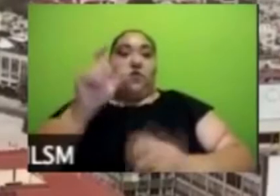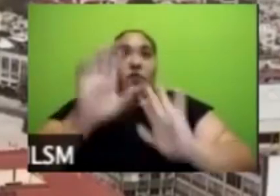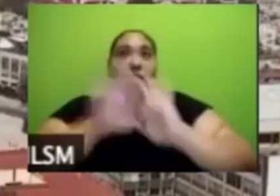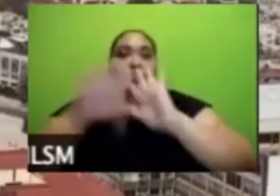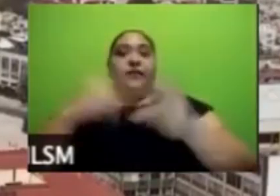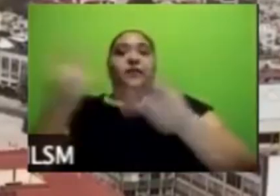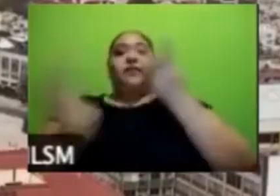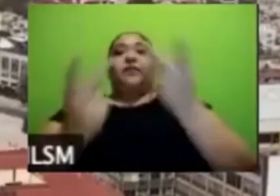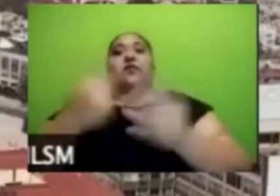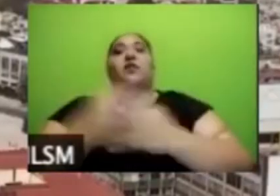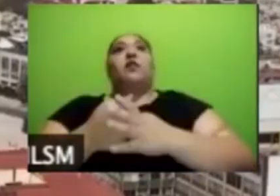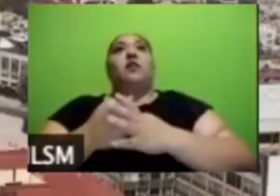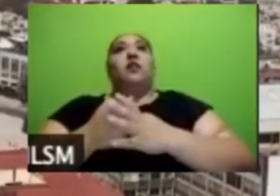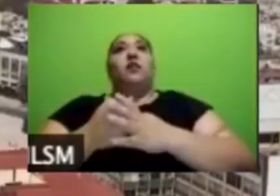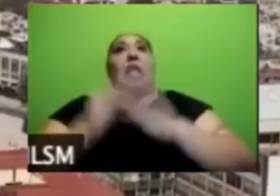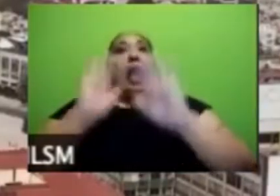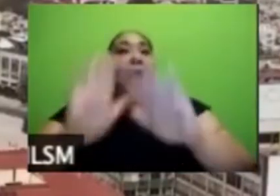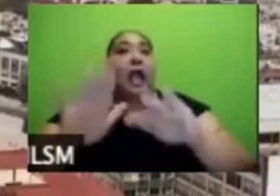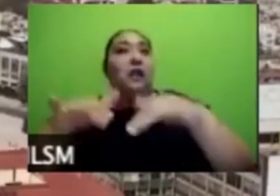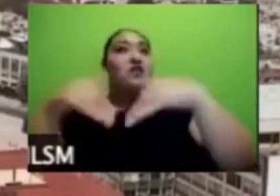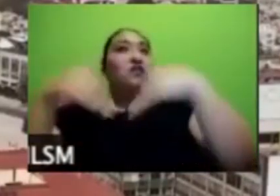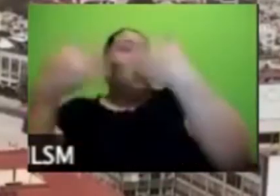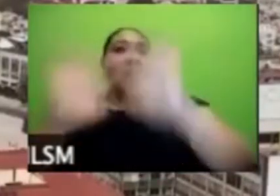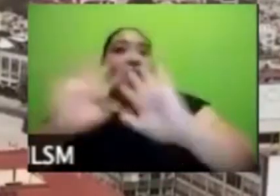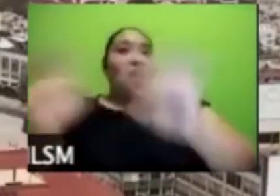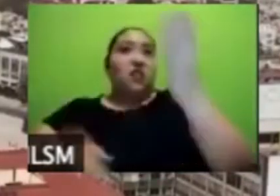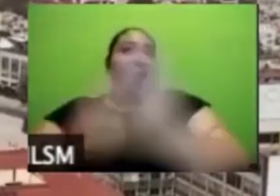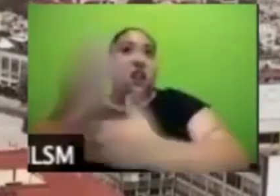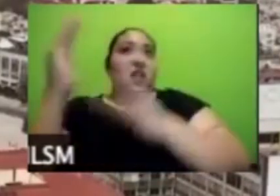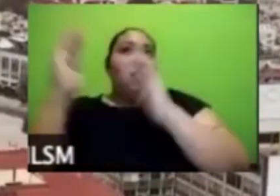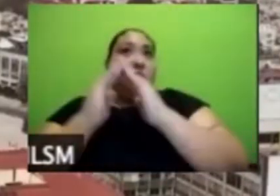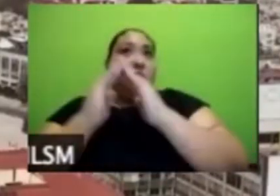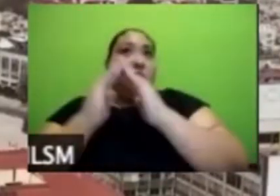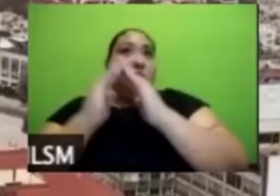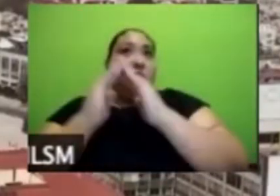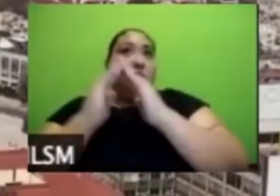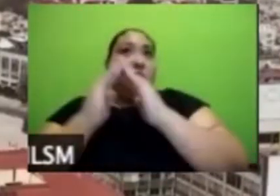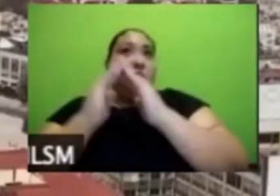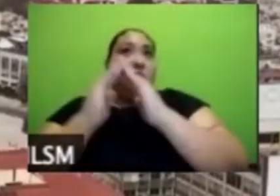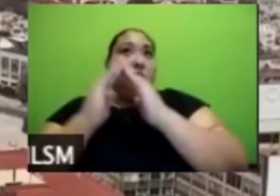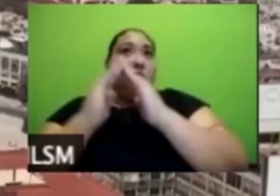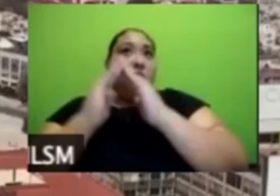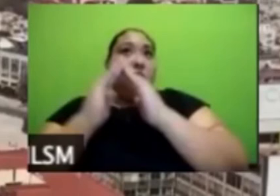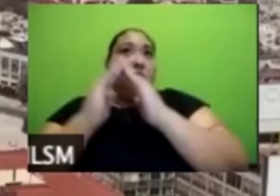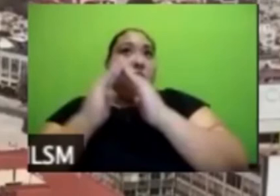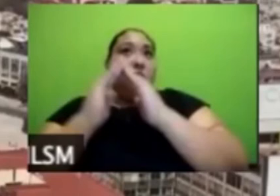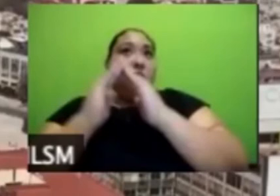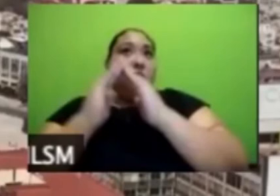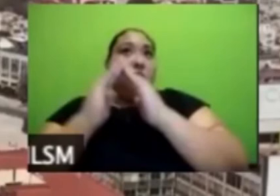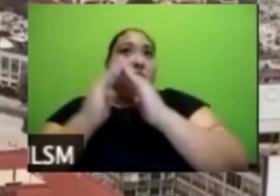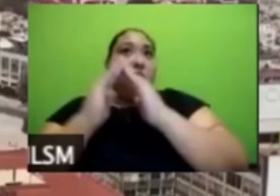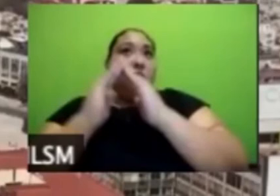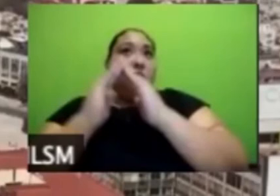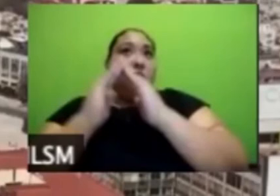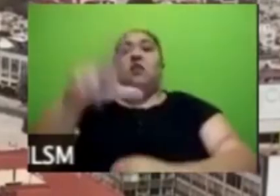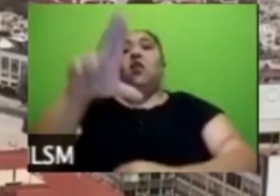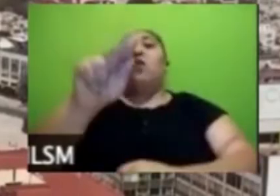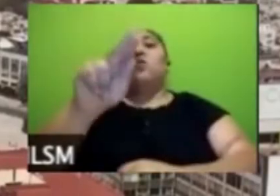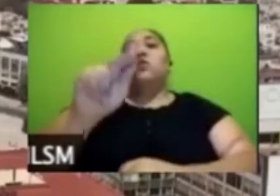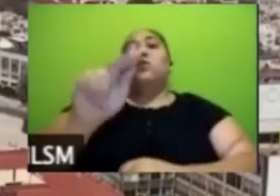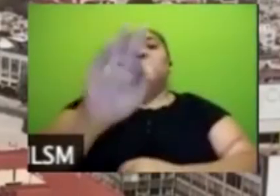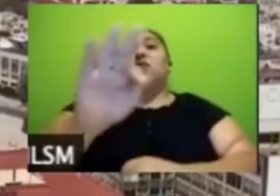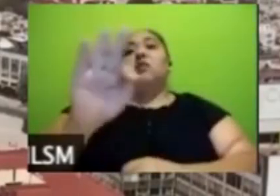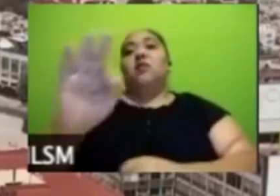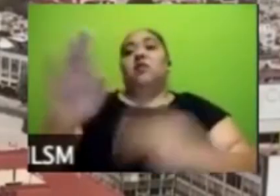pasar el mismo dato que Lorena tiene tengo yo 80% dice no va a ser lo mismo o sea salgamos de aquí